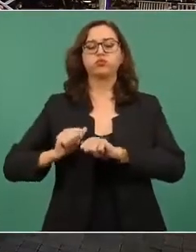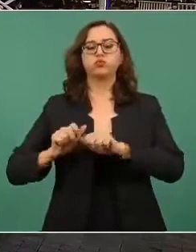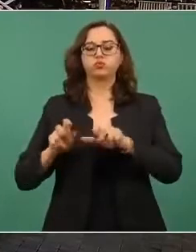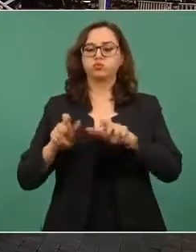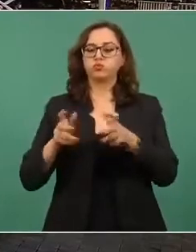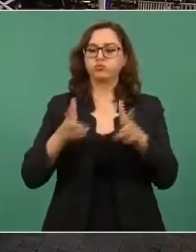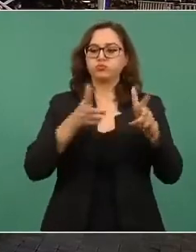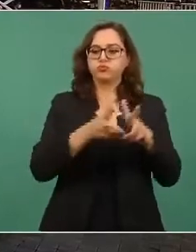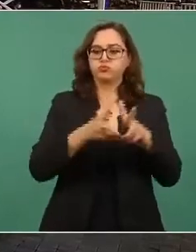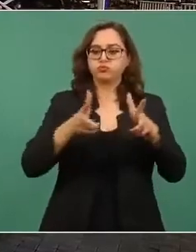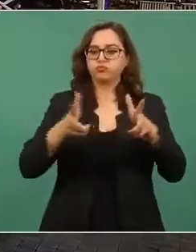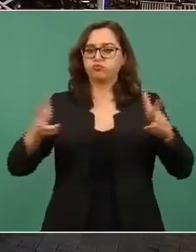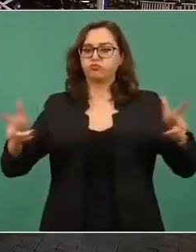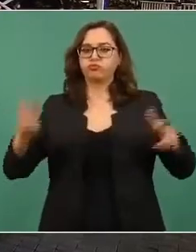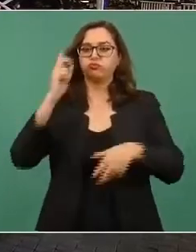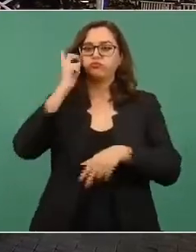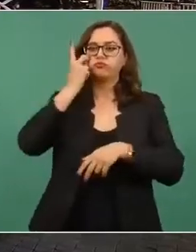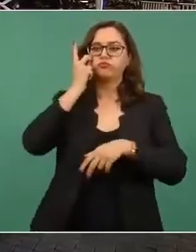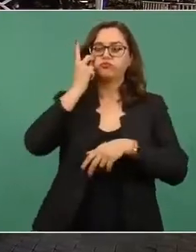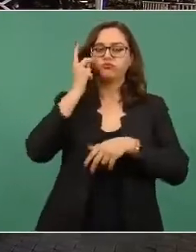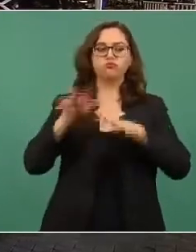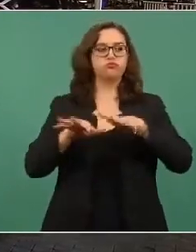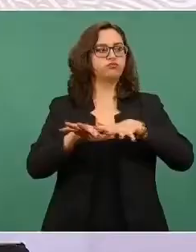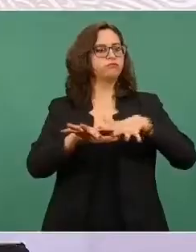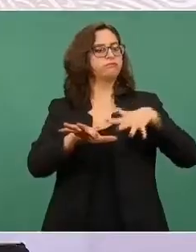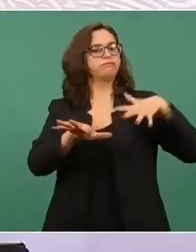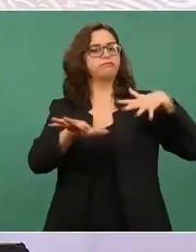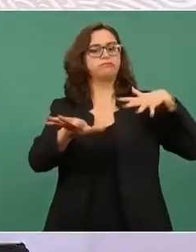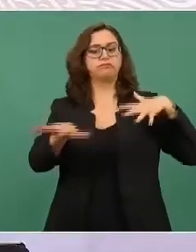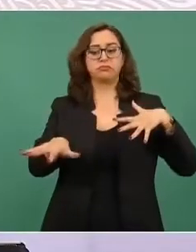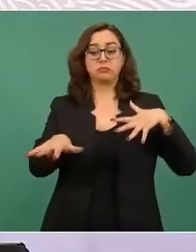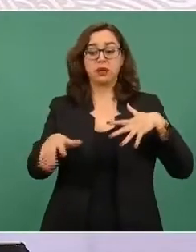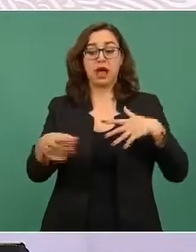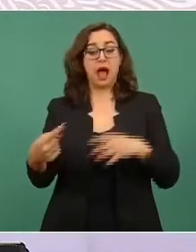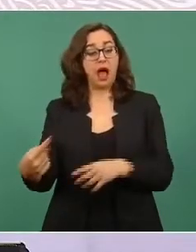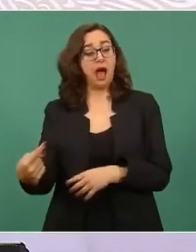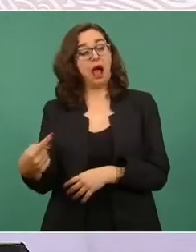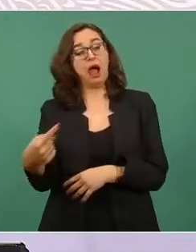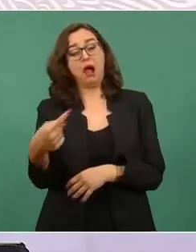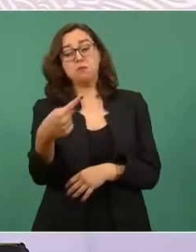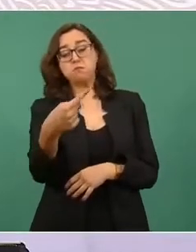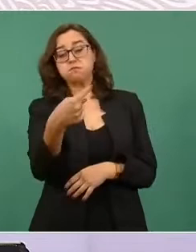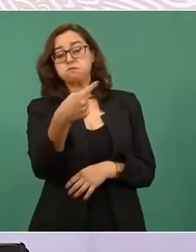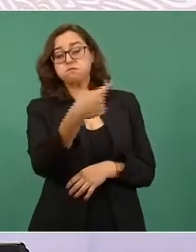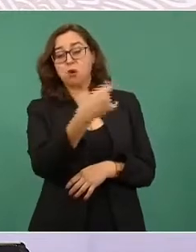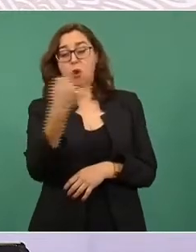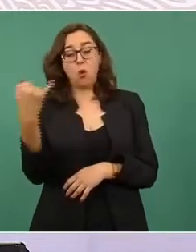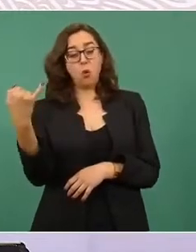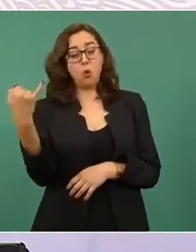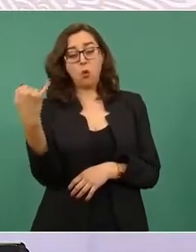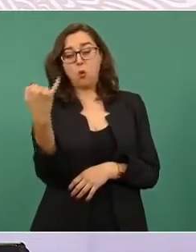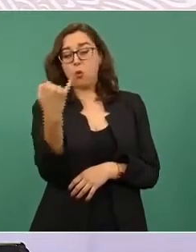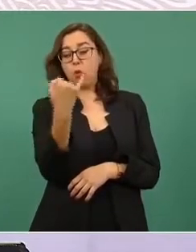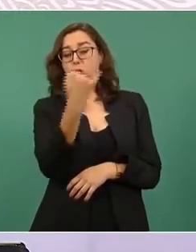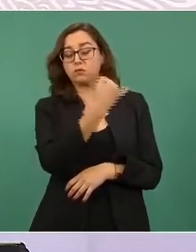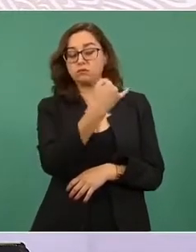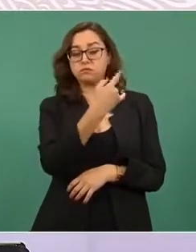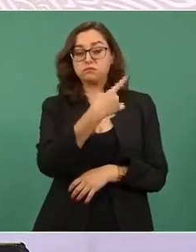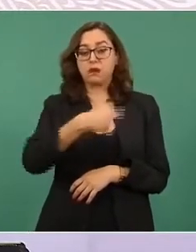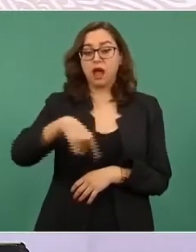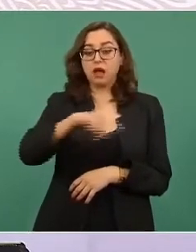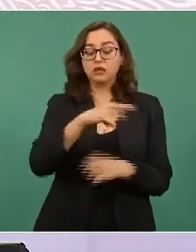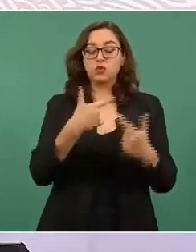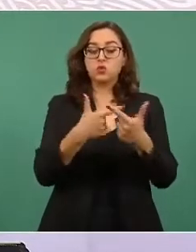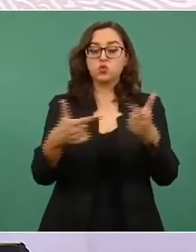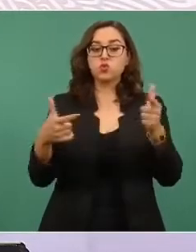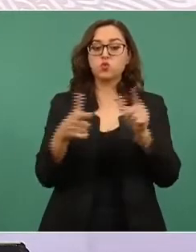realistas, y que muy atrás venían los liberales